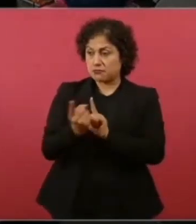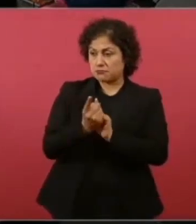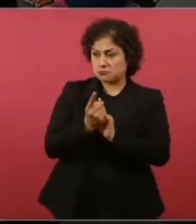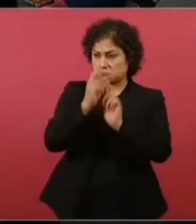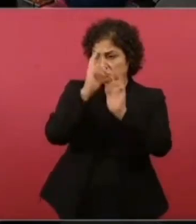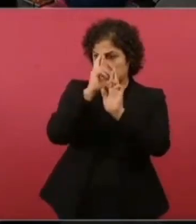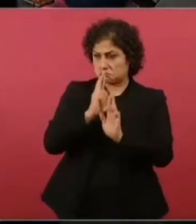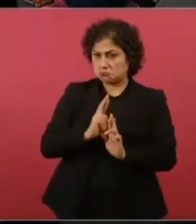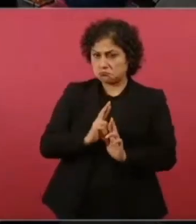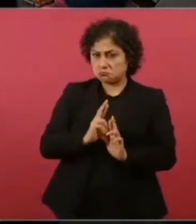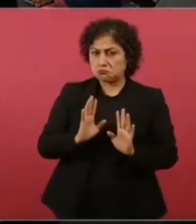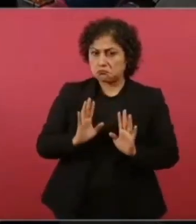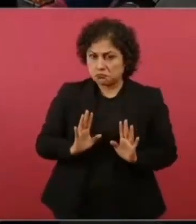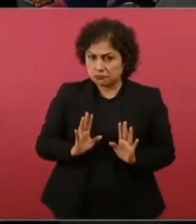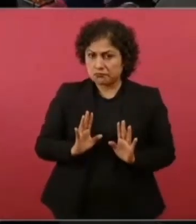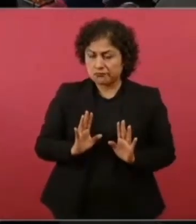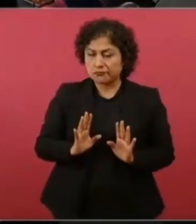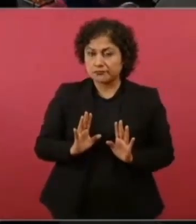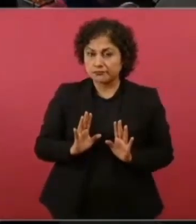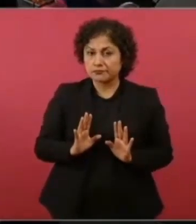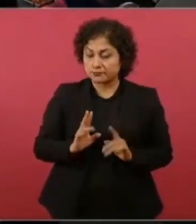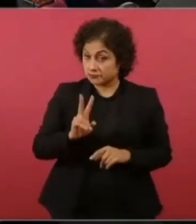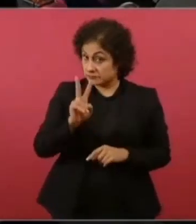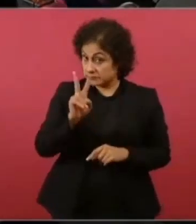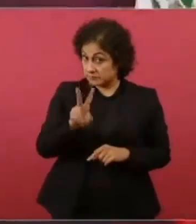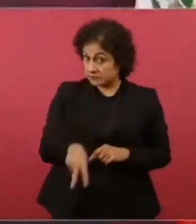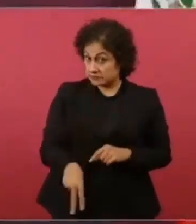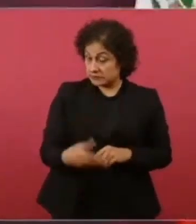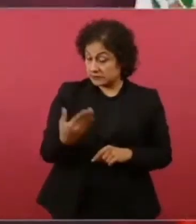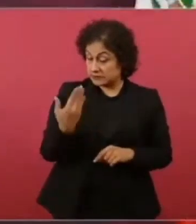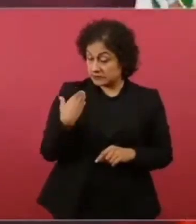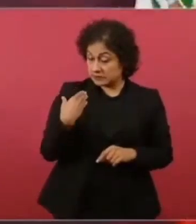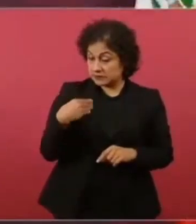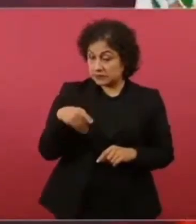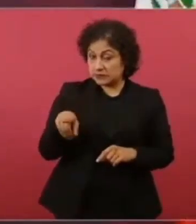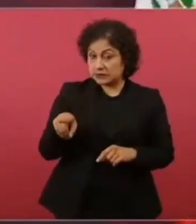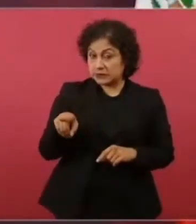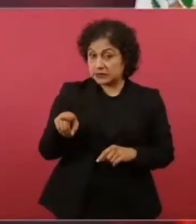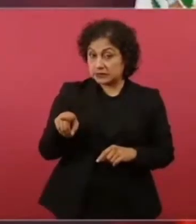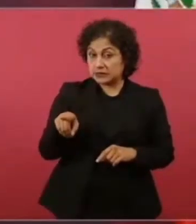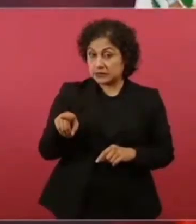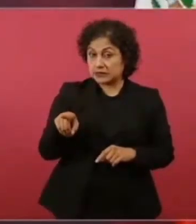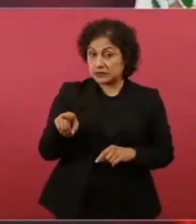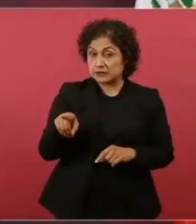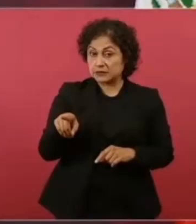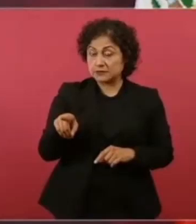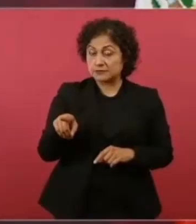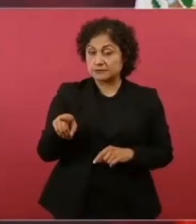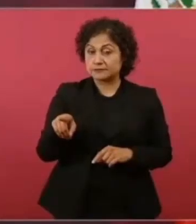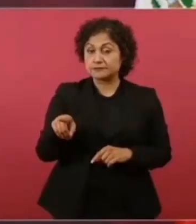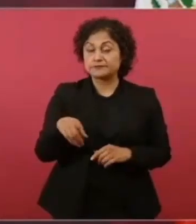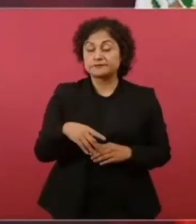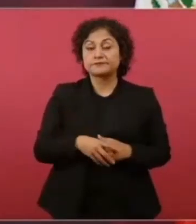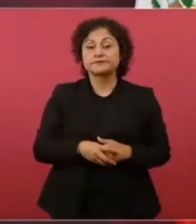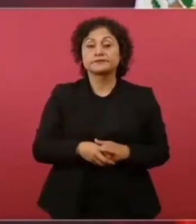incluso ya cuando estaba este pues